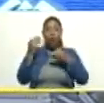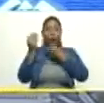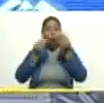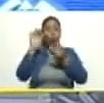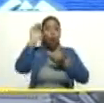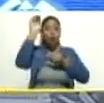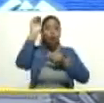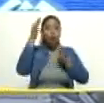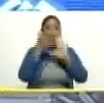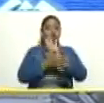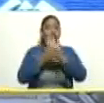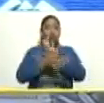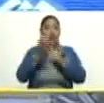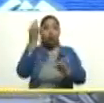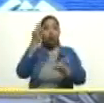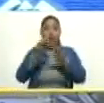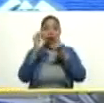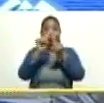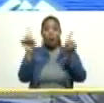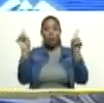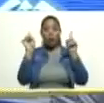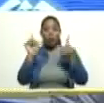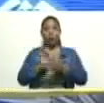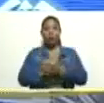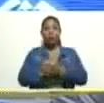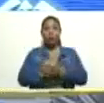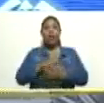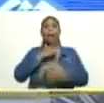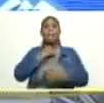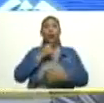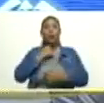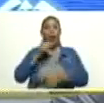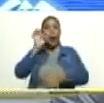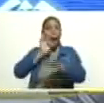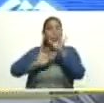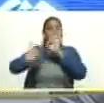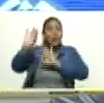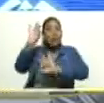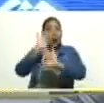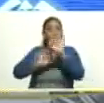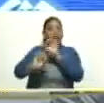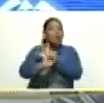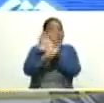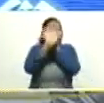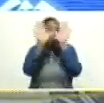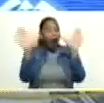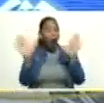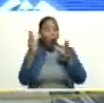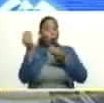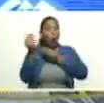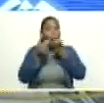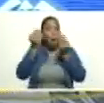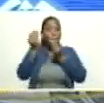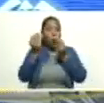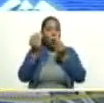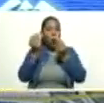de la temporada de lluvia, coronel Pereira. Y además, me gustaría que hiciera algunos comentarios sobre estos fenómenos